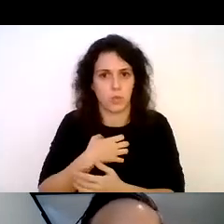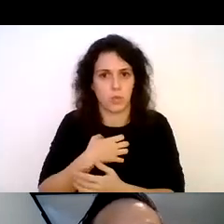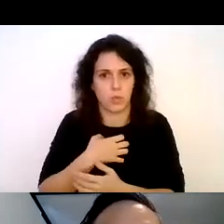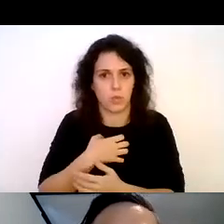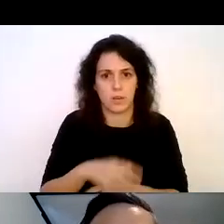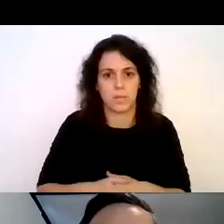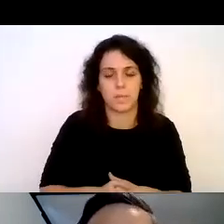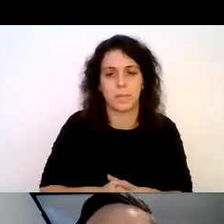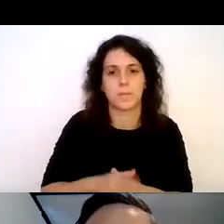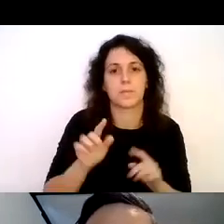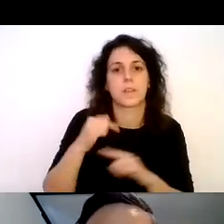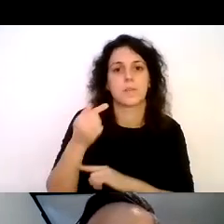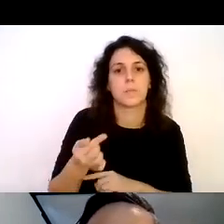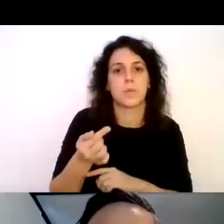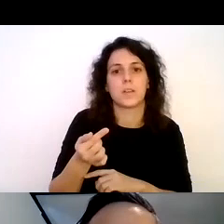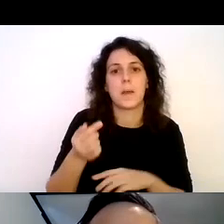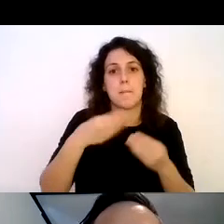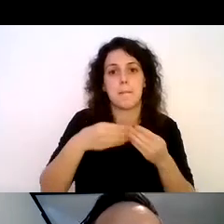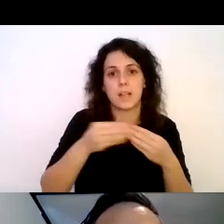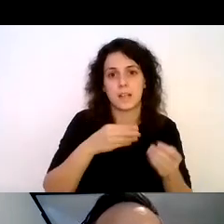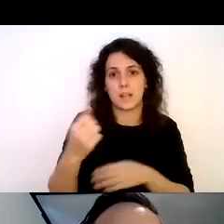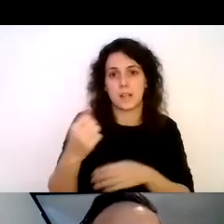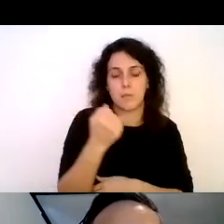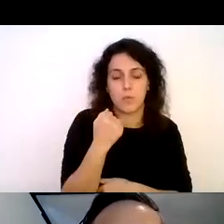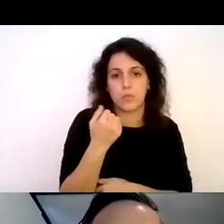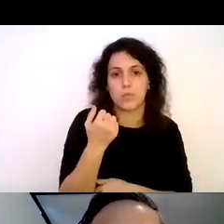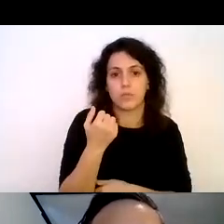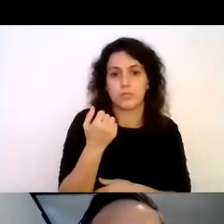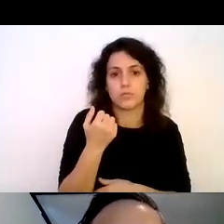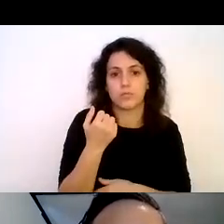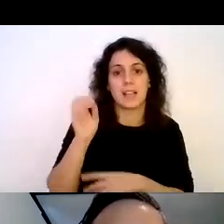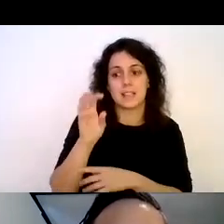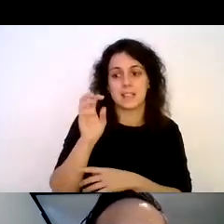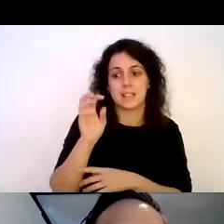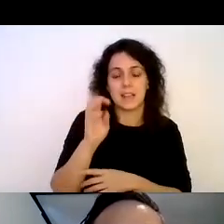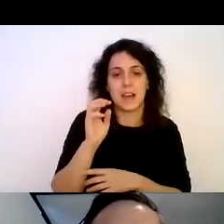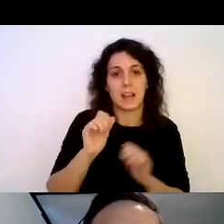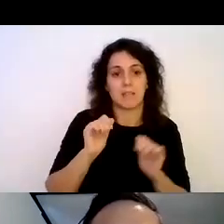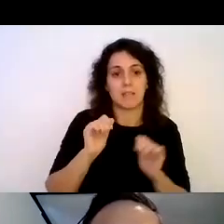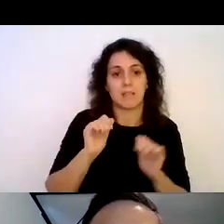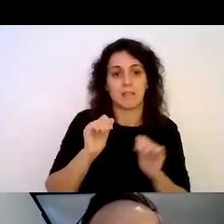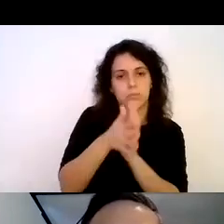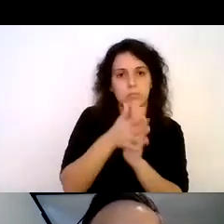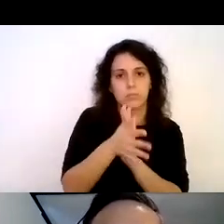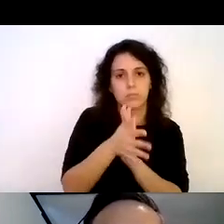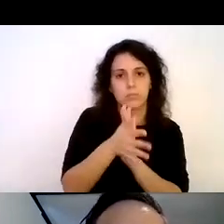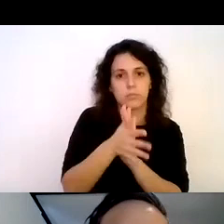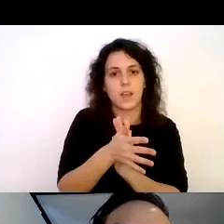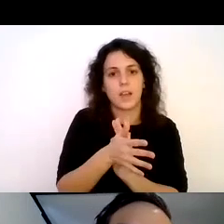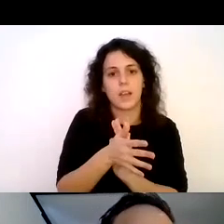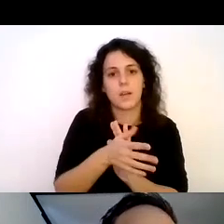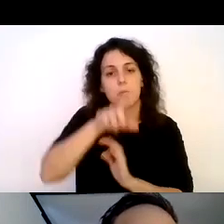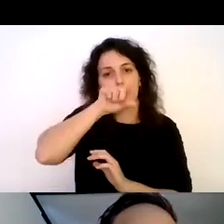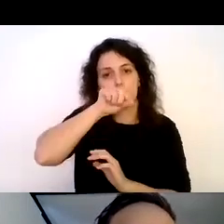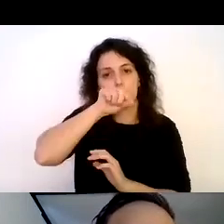de que observaran todo el material de apoyo disponible se realizó una charla de introducción y se enseñaron las vocalizaciones de las aves